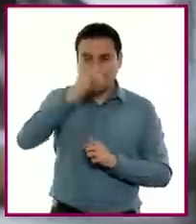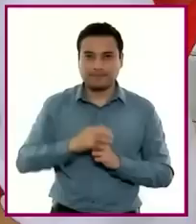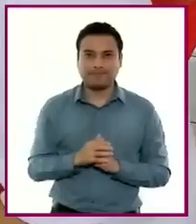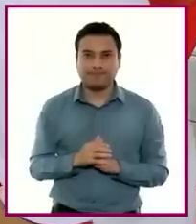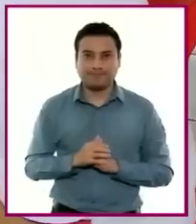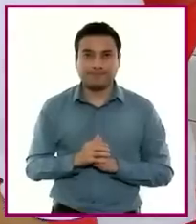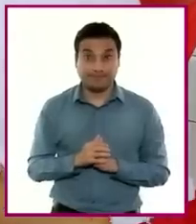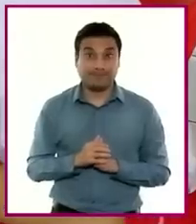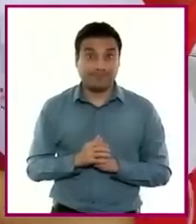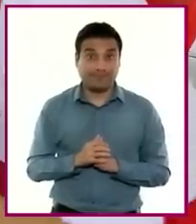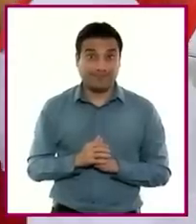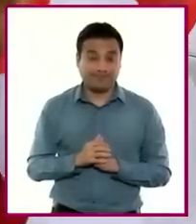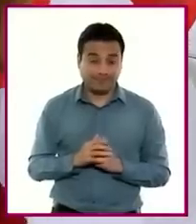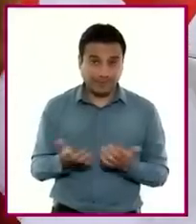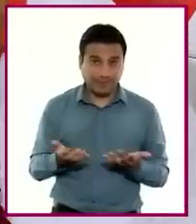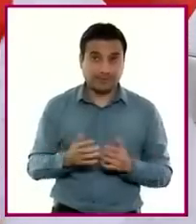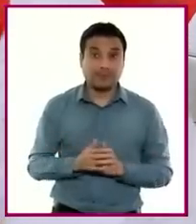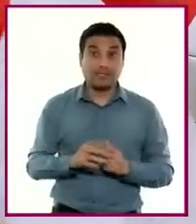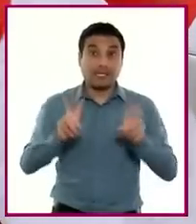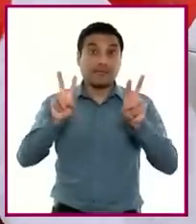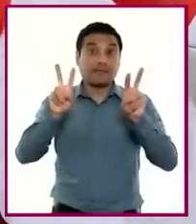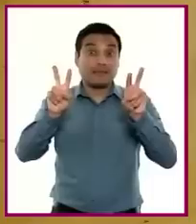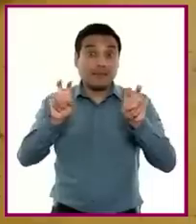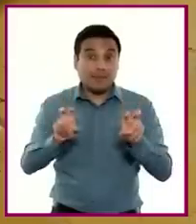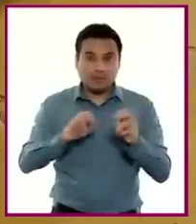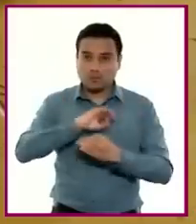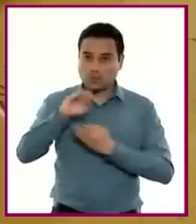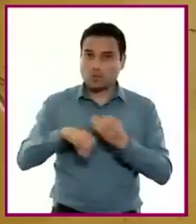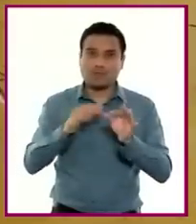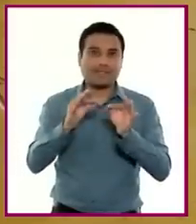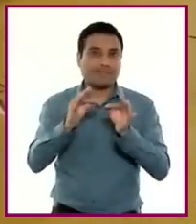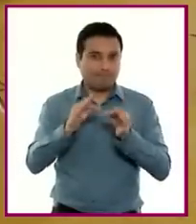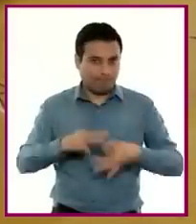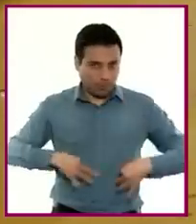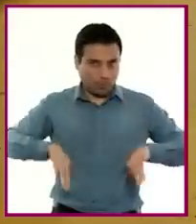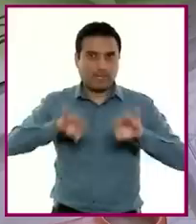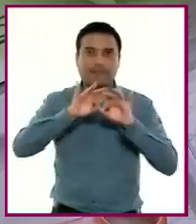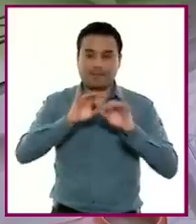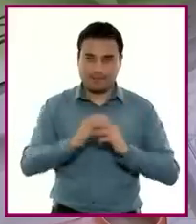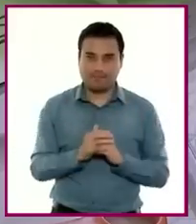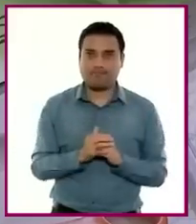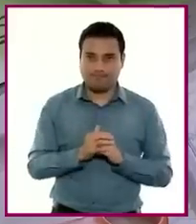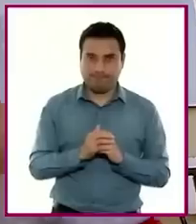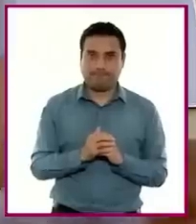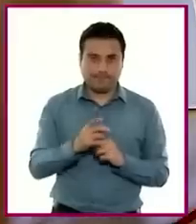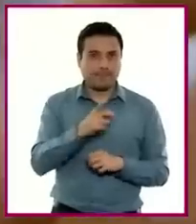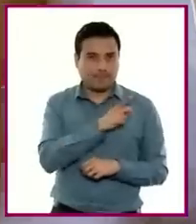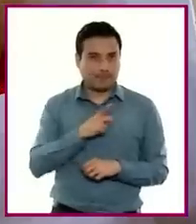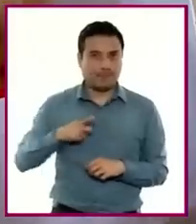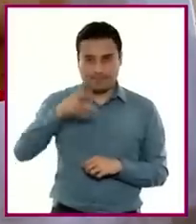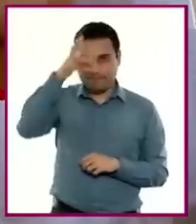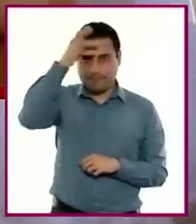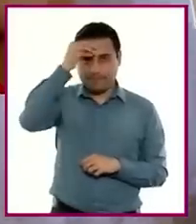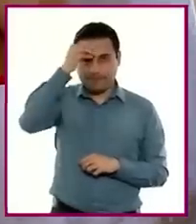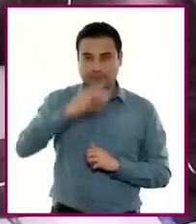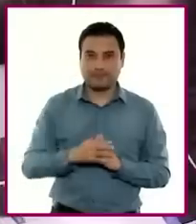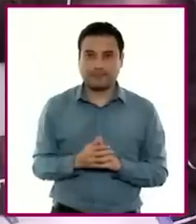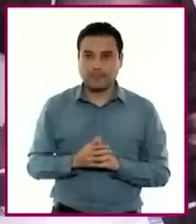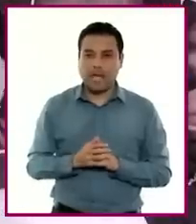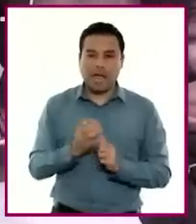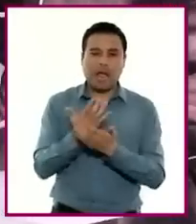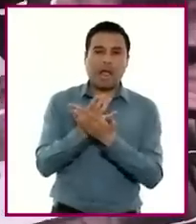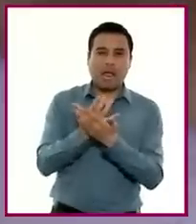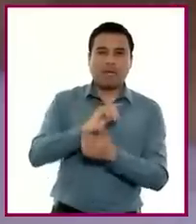atención al aprendizaje de unos contenidos sobre otros hasta que haya dominio de la escritura. Mediante la oralidad,